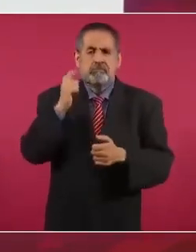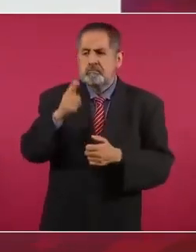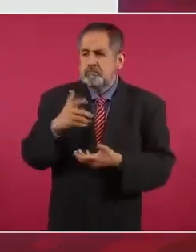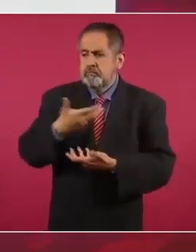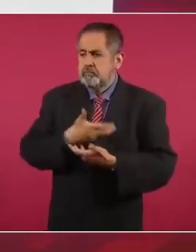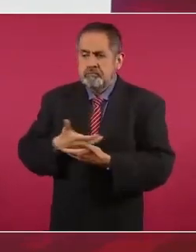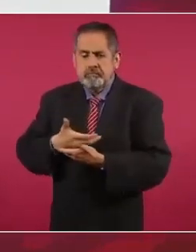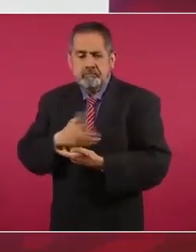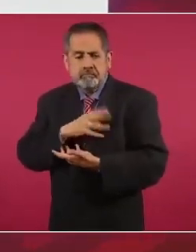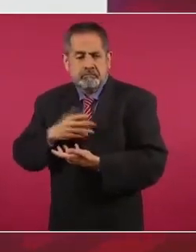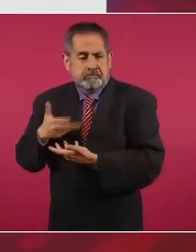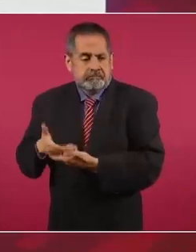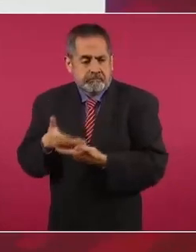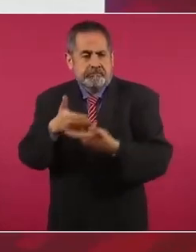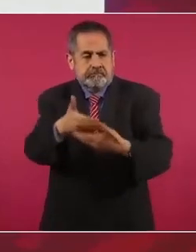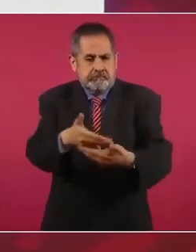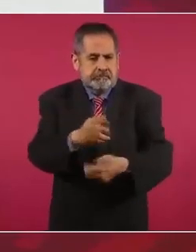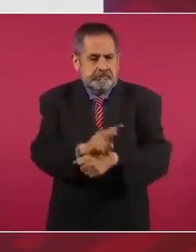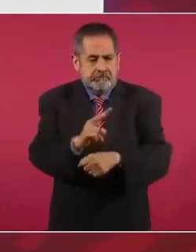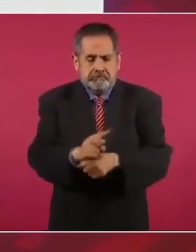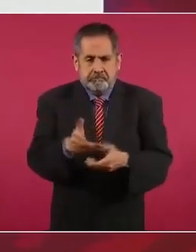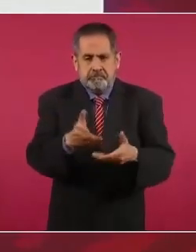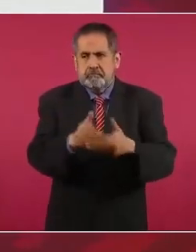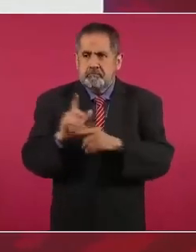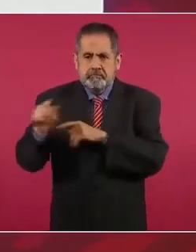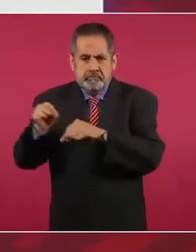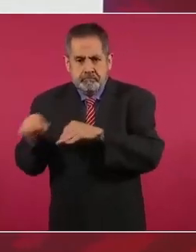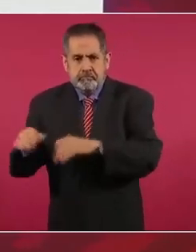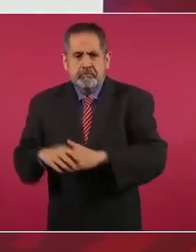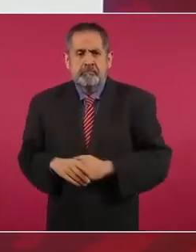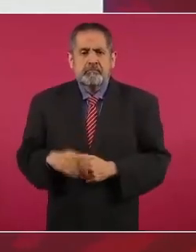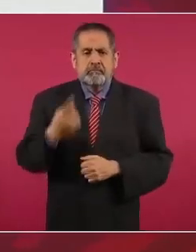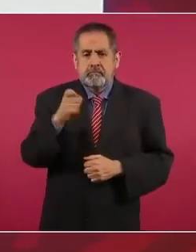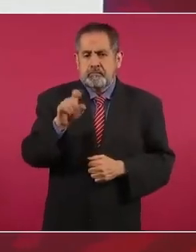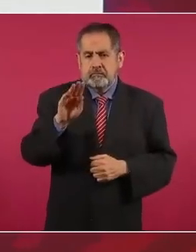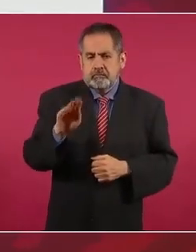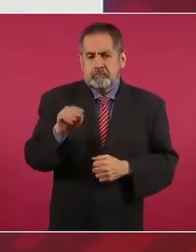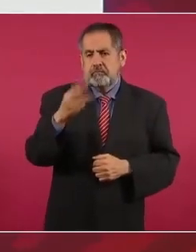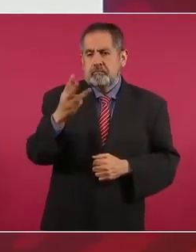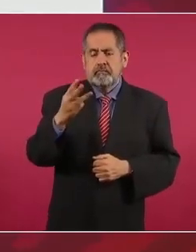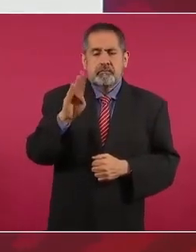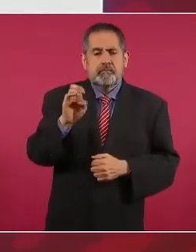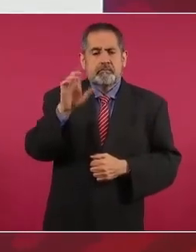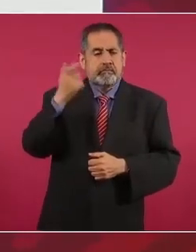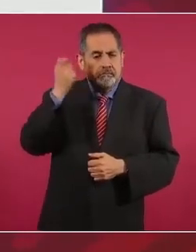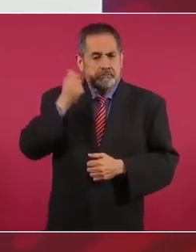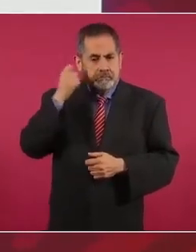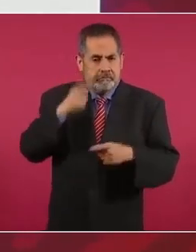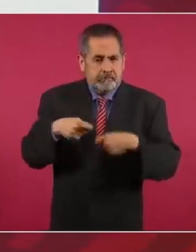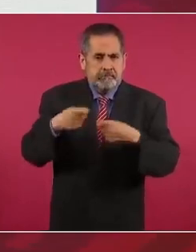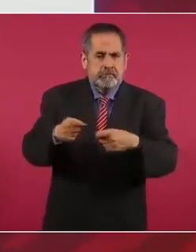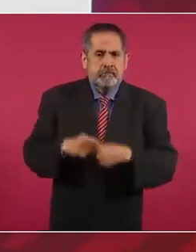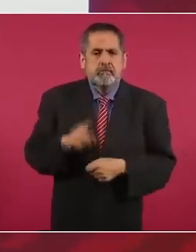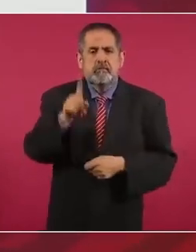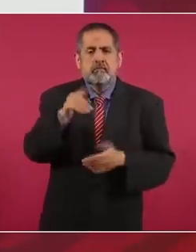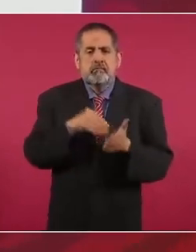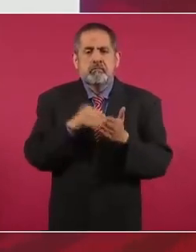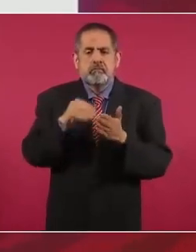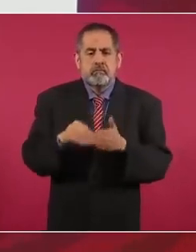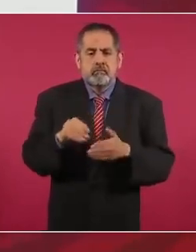dejar a sus niñas, a sus niños. 193 becas, un millón